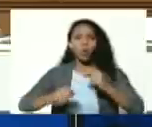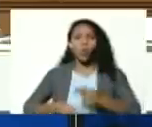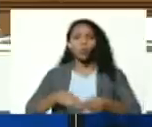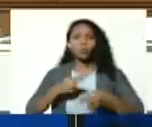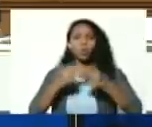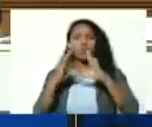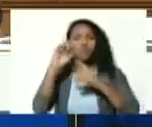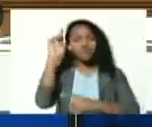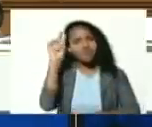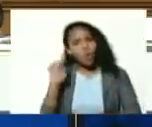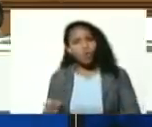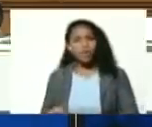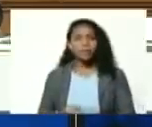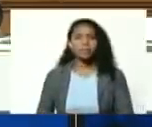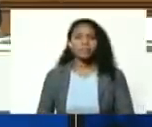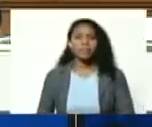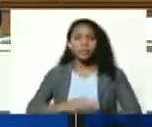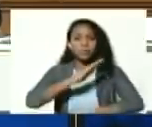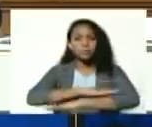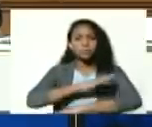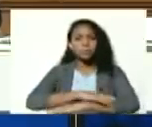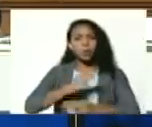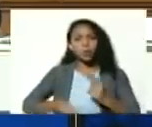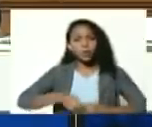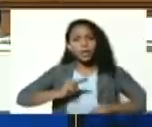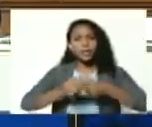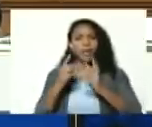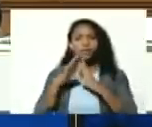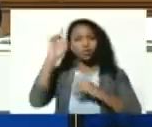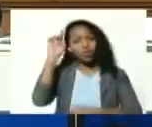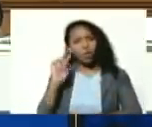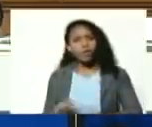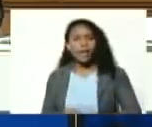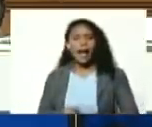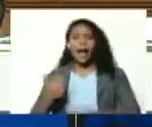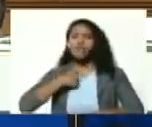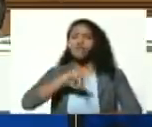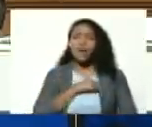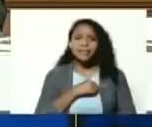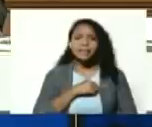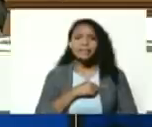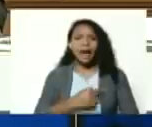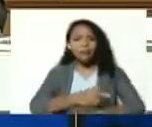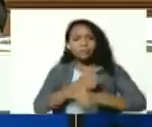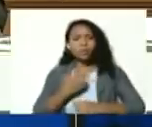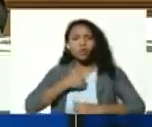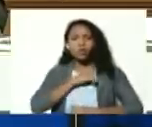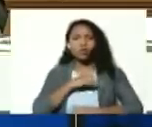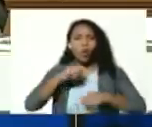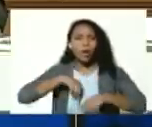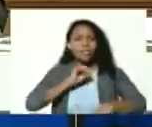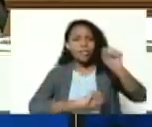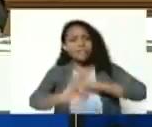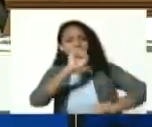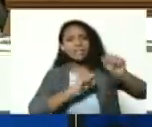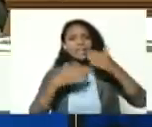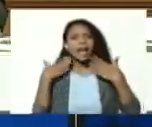todos los días la acción constructiva de todos los días es nuestra arma de hoy 200 años después